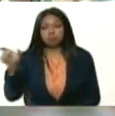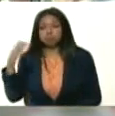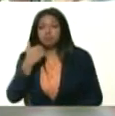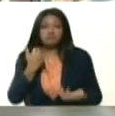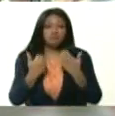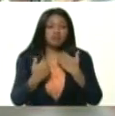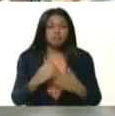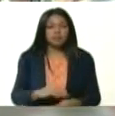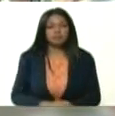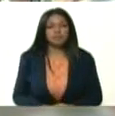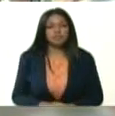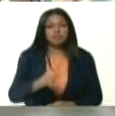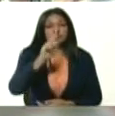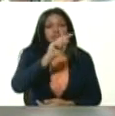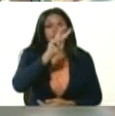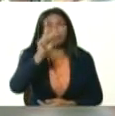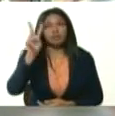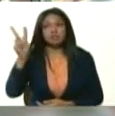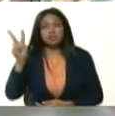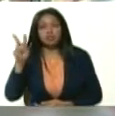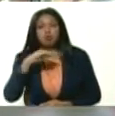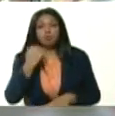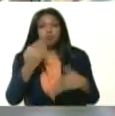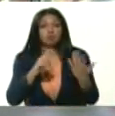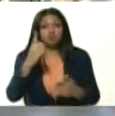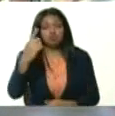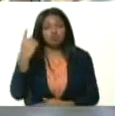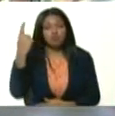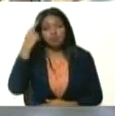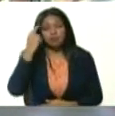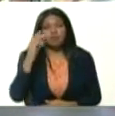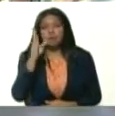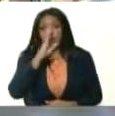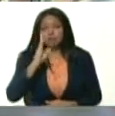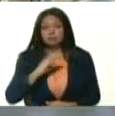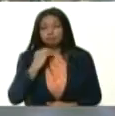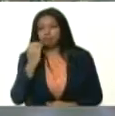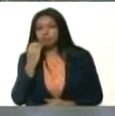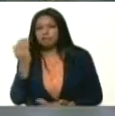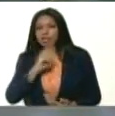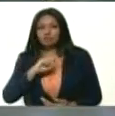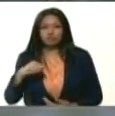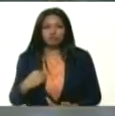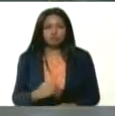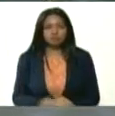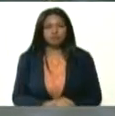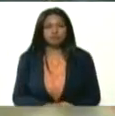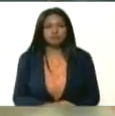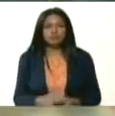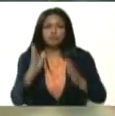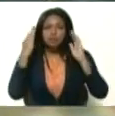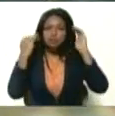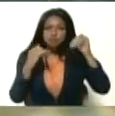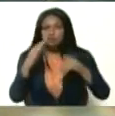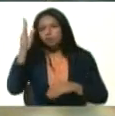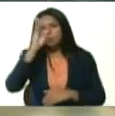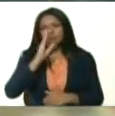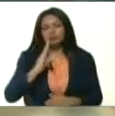Y 122 fallecidos hoy, un solo día, Brasil, nuestra hermana Brasil. Atención Brasil.